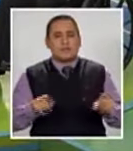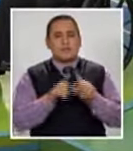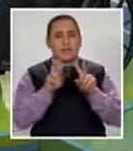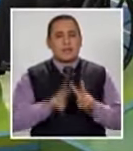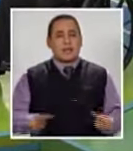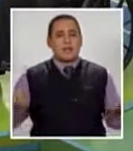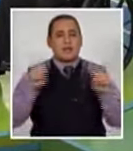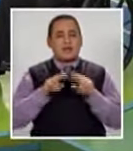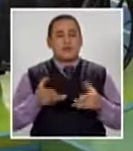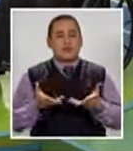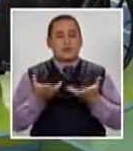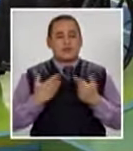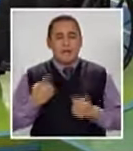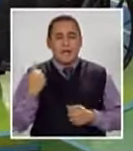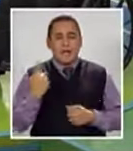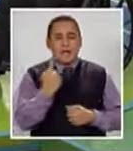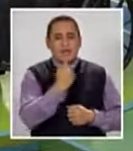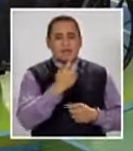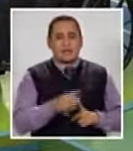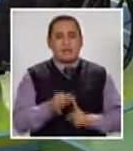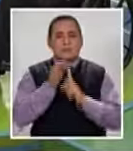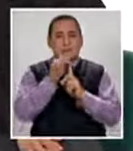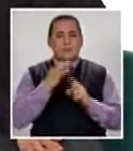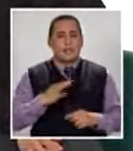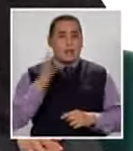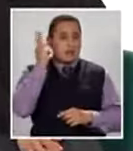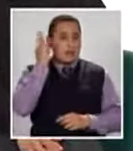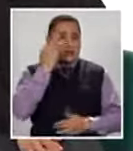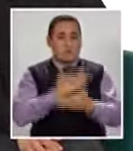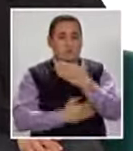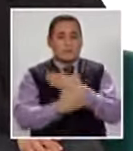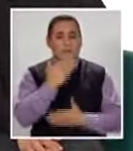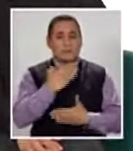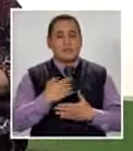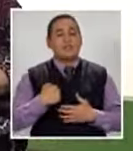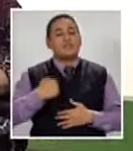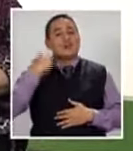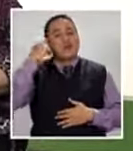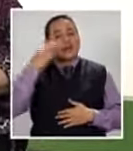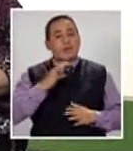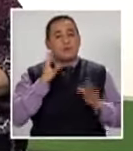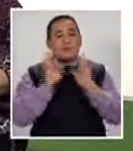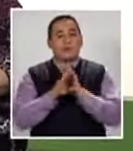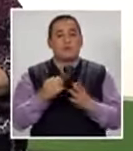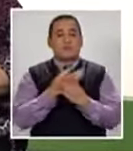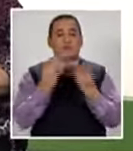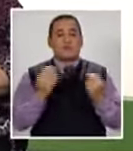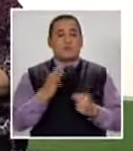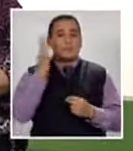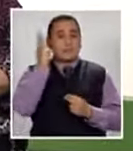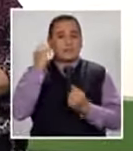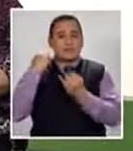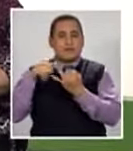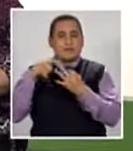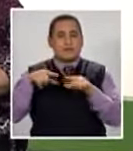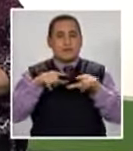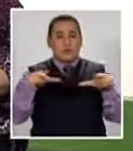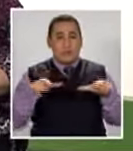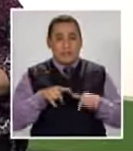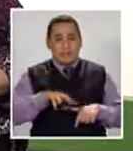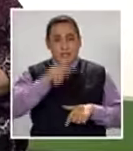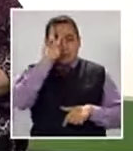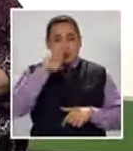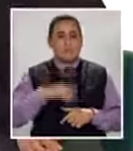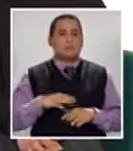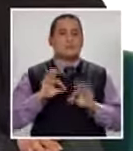La riqueza Que tenemos Cada uno de nosotros Y especialmente Las mujeres con discapacidad Y supongo que también Habrán muchas mujeres Talentosas En diferentes ciudades De nuestro